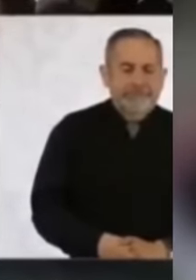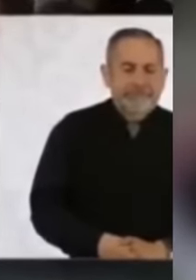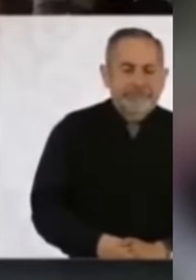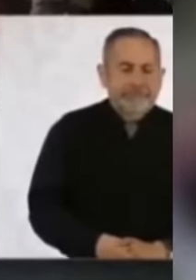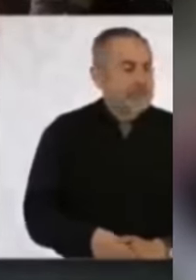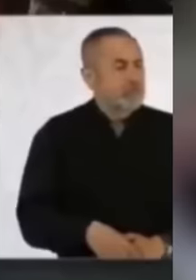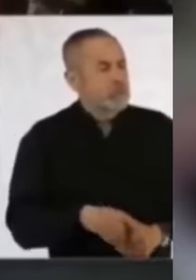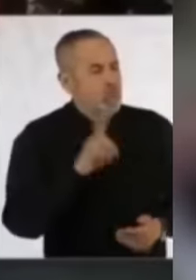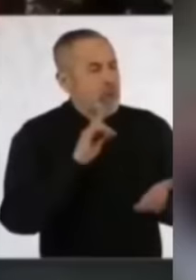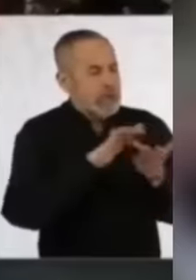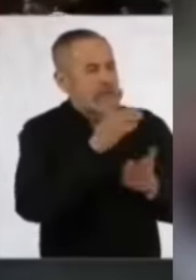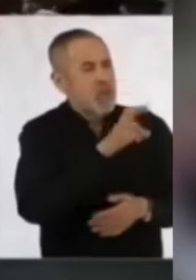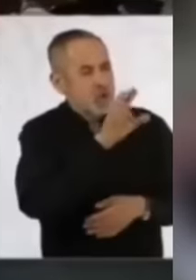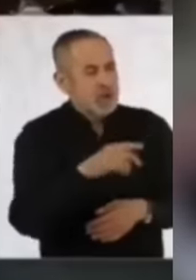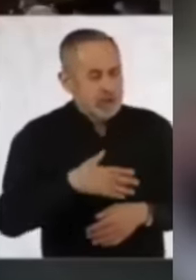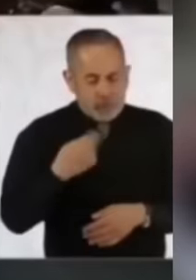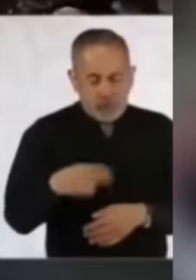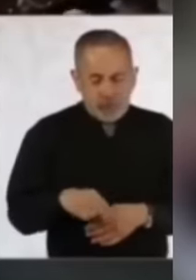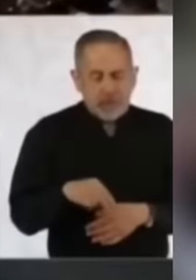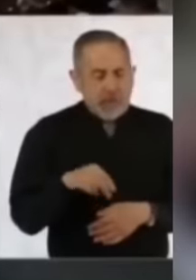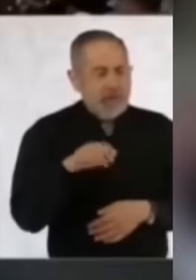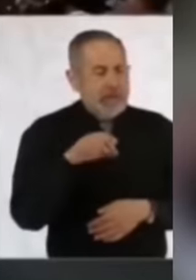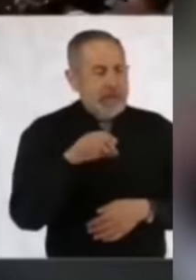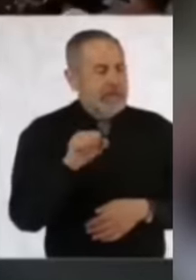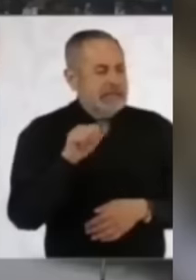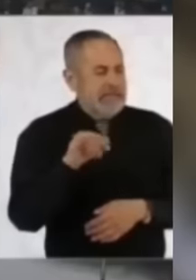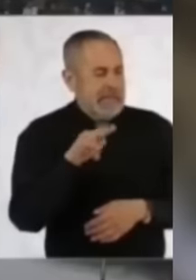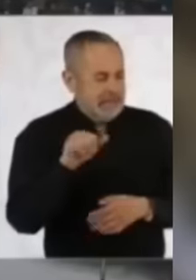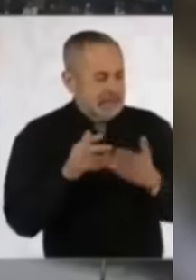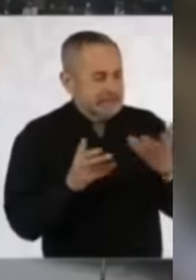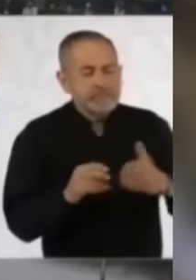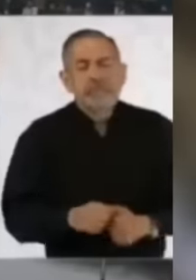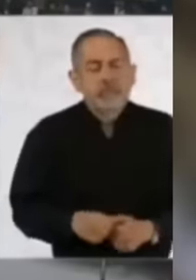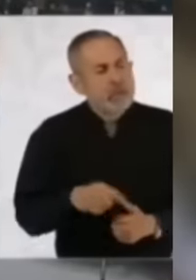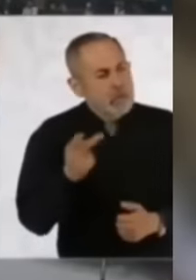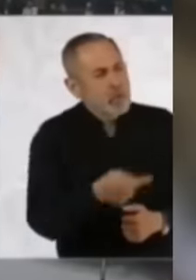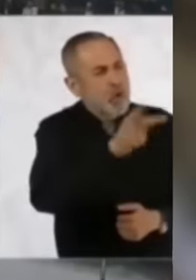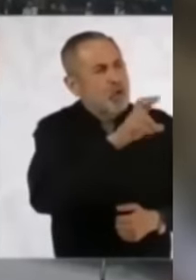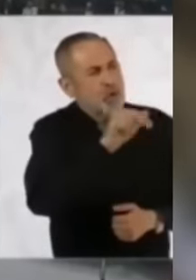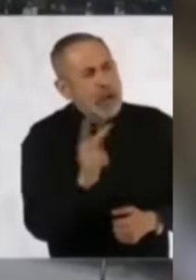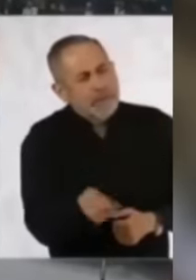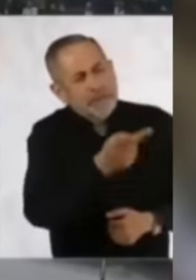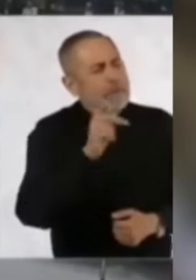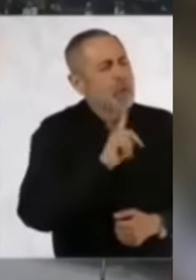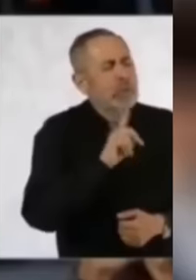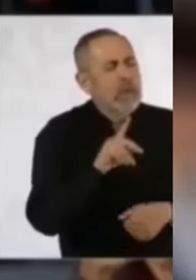Gracias, doctora Aurora Castillejos, de Canal 14, Altavoz Radio, SPR. Doctora, precisamente preguntarle en temas de seguridad.